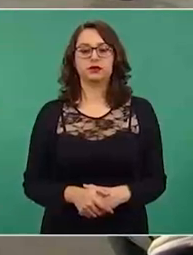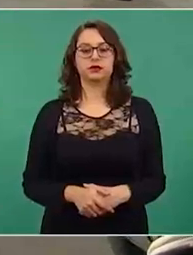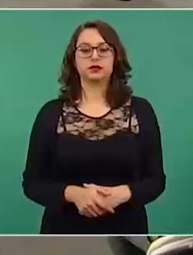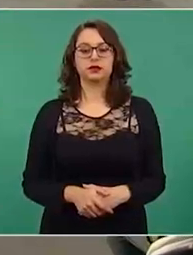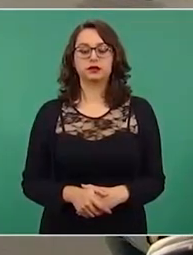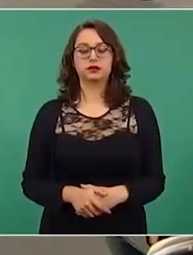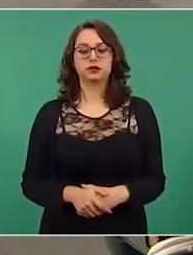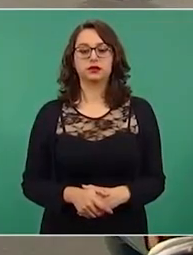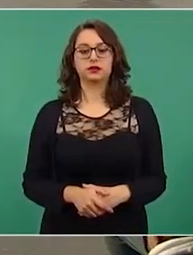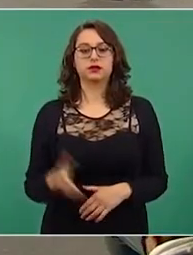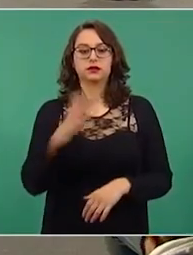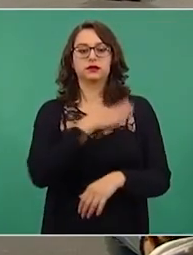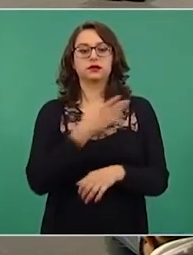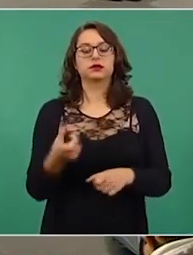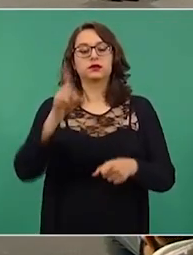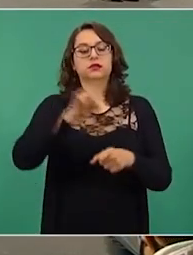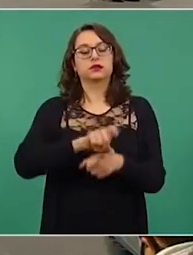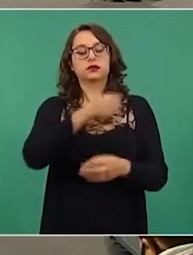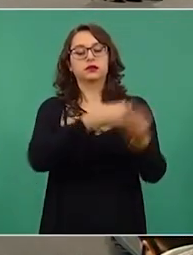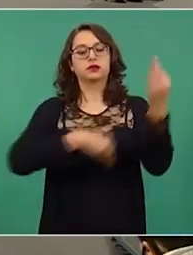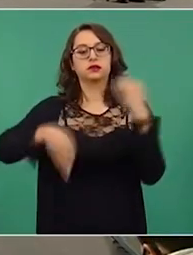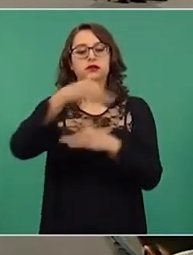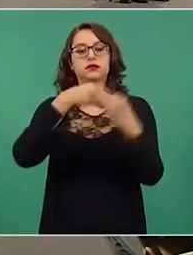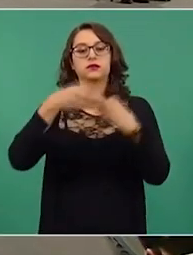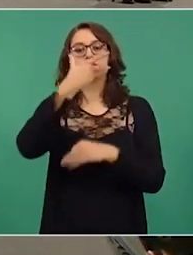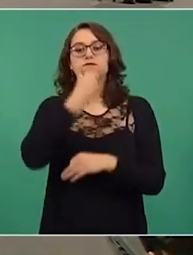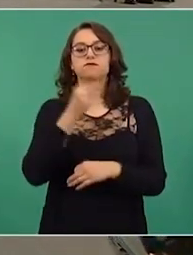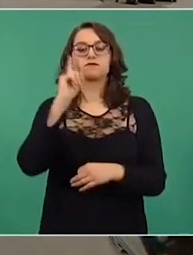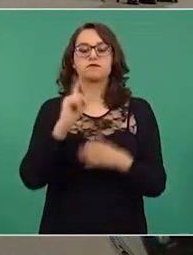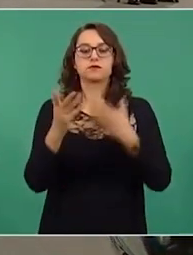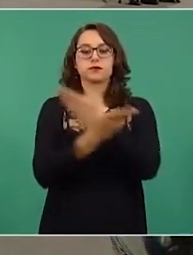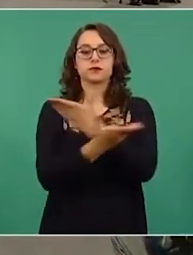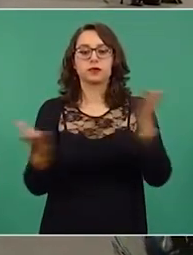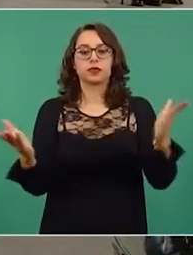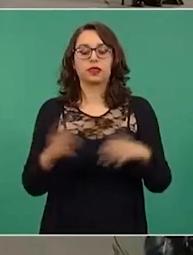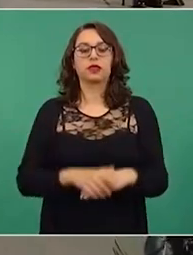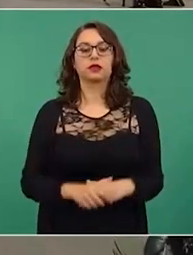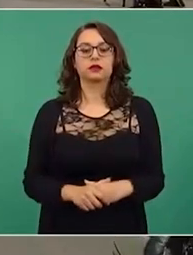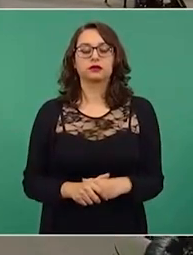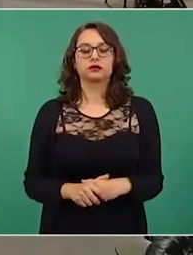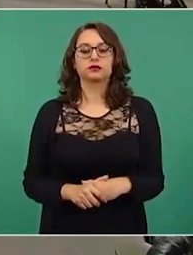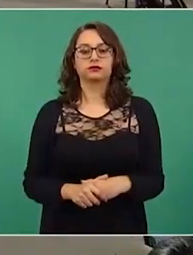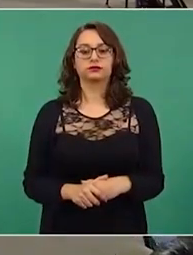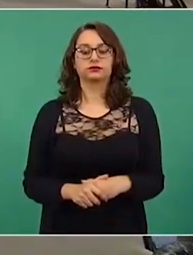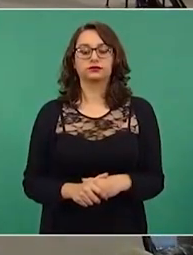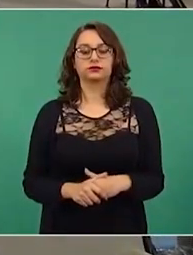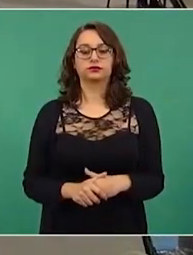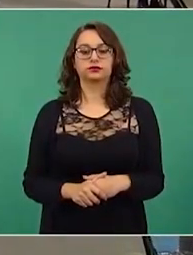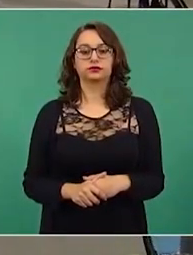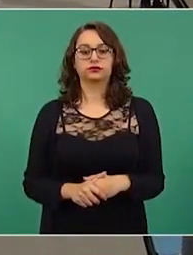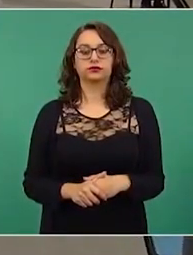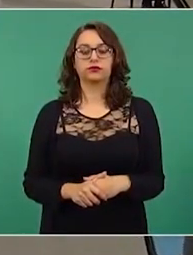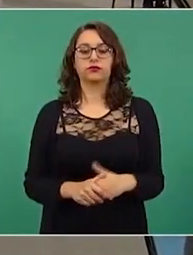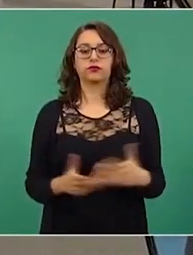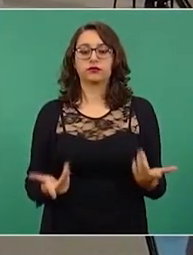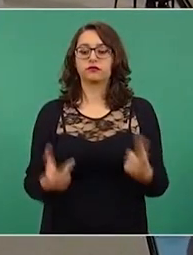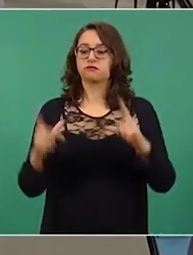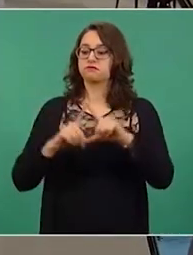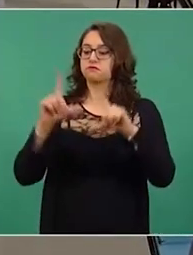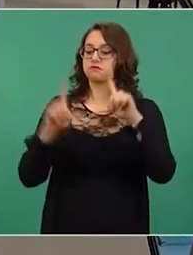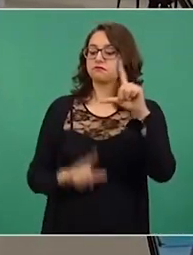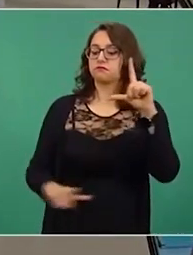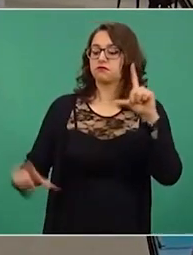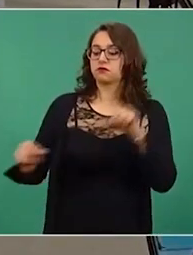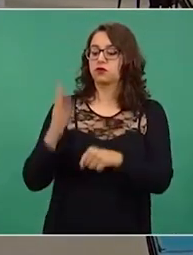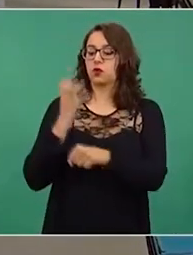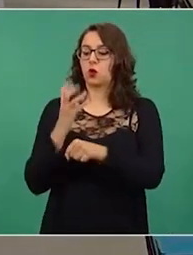Buenos días a todas y a todos. Hasta la llegada de la Cuarta Transformación de la Vida Pública de México, ningún otro